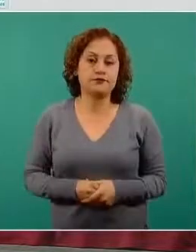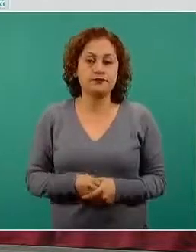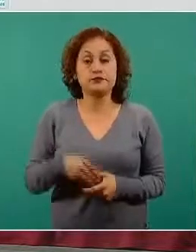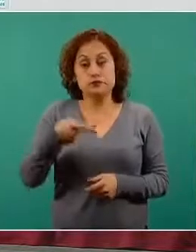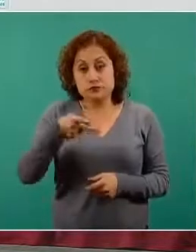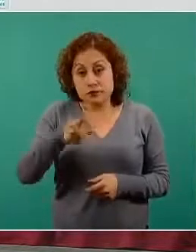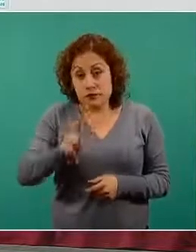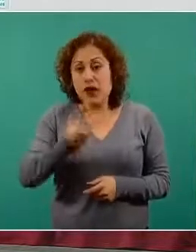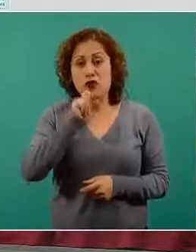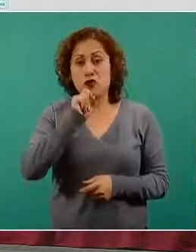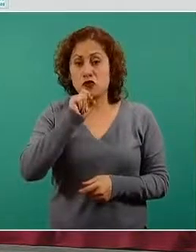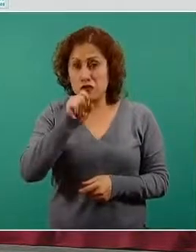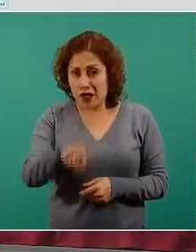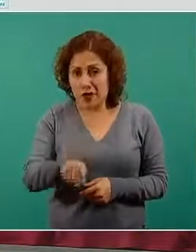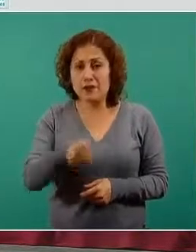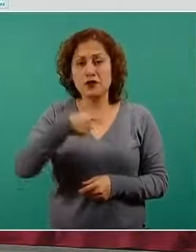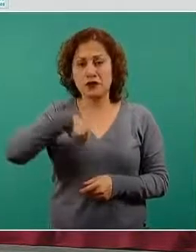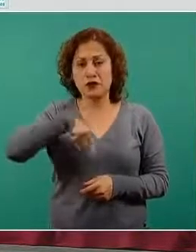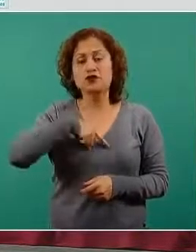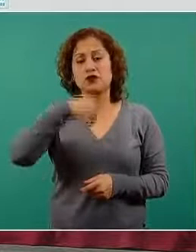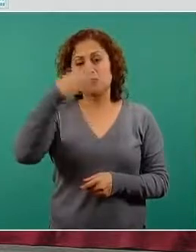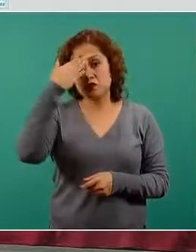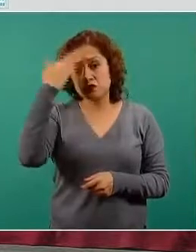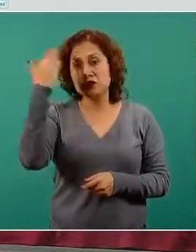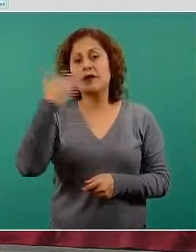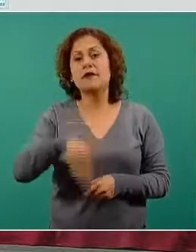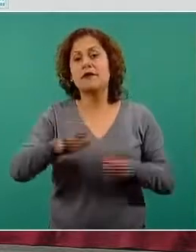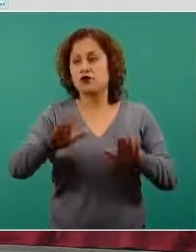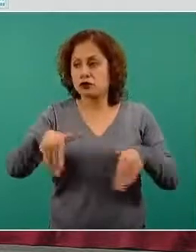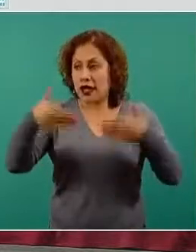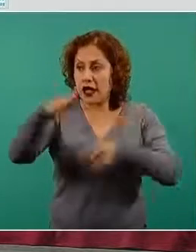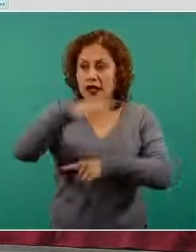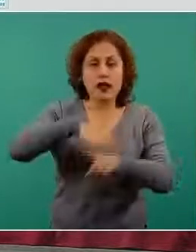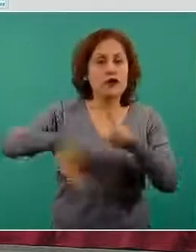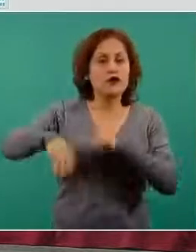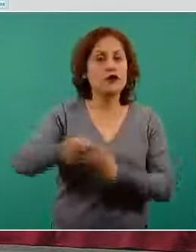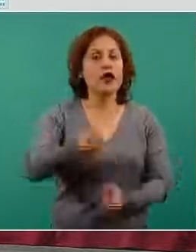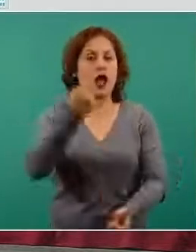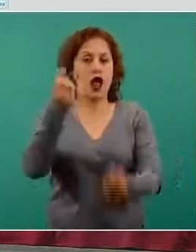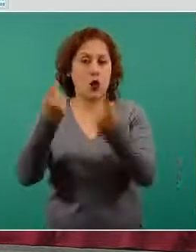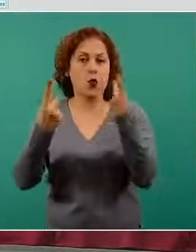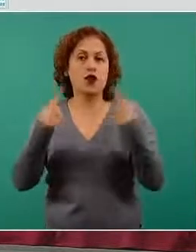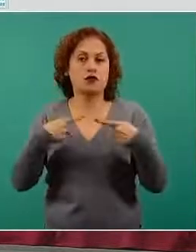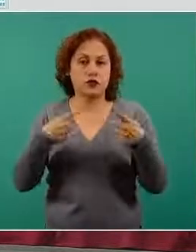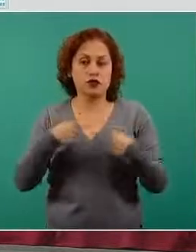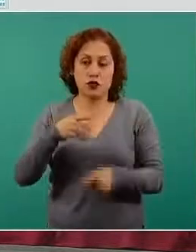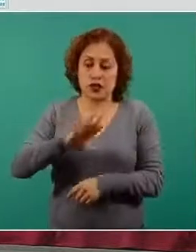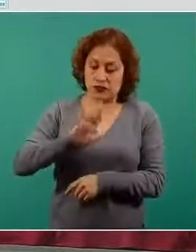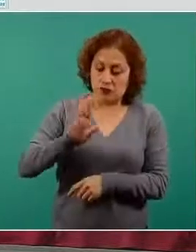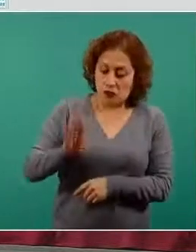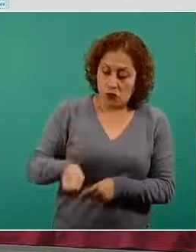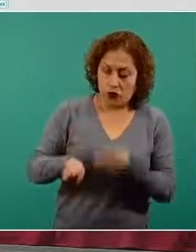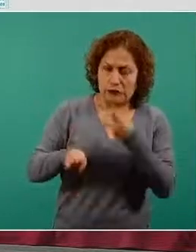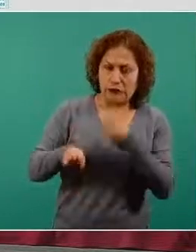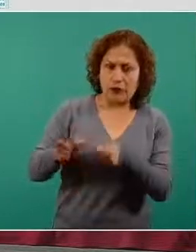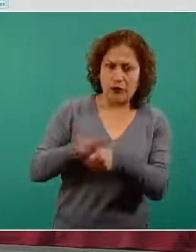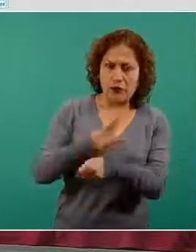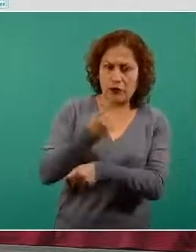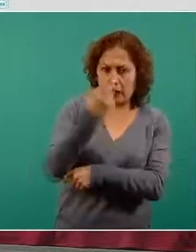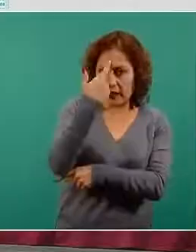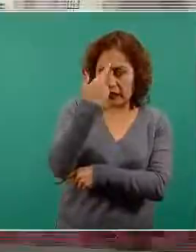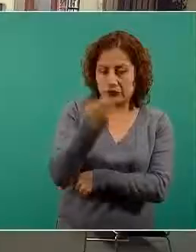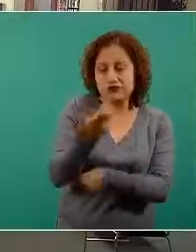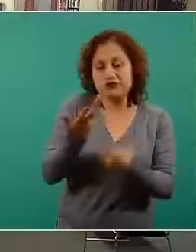un exceso de mortalidad que es mayor a este registro de 193 mil 851